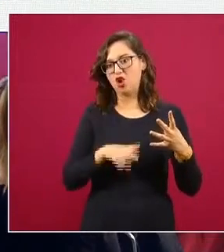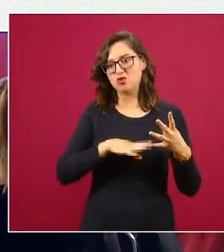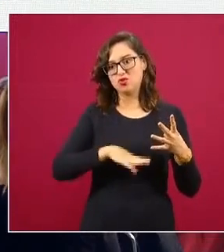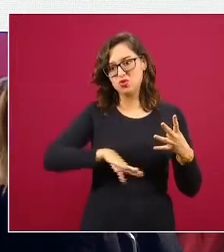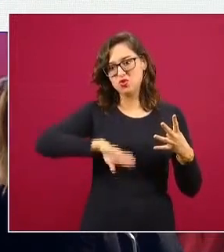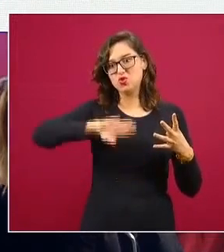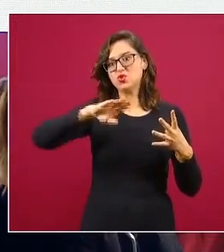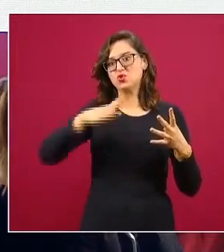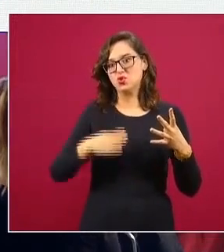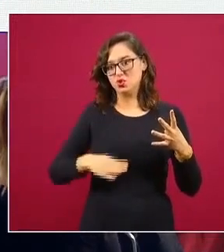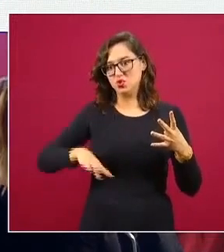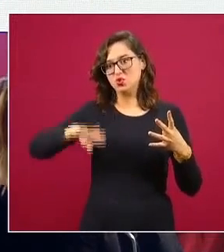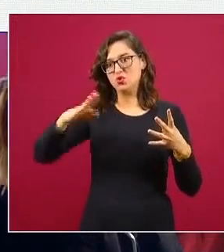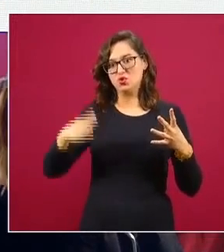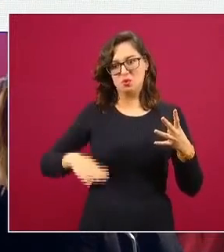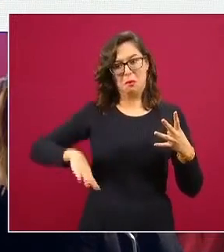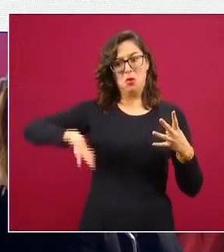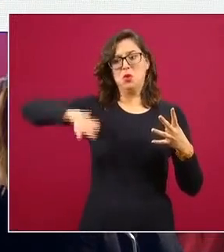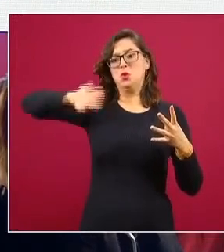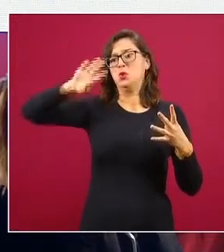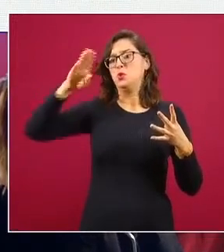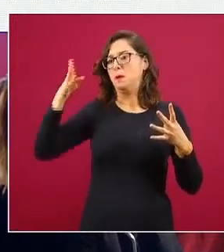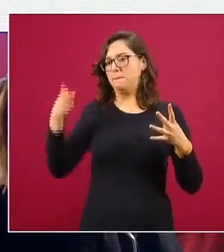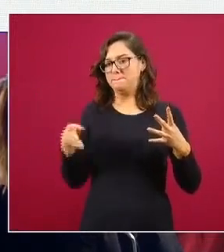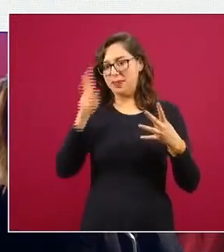por COVID que otros siguiente